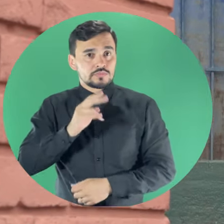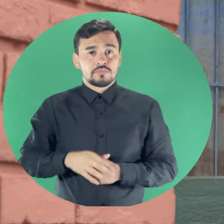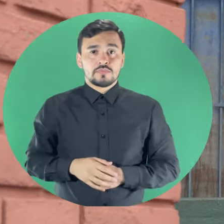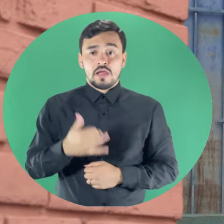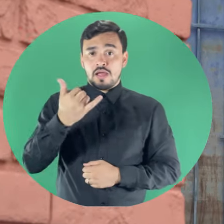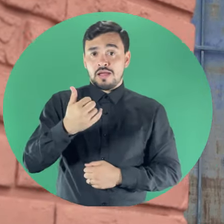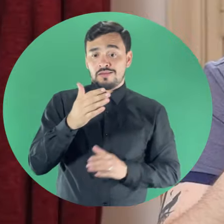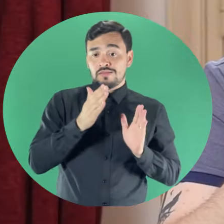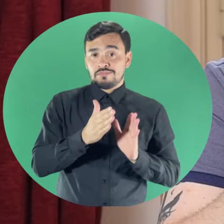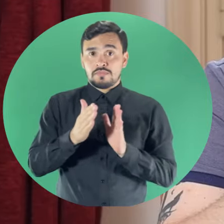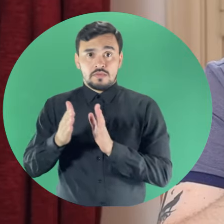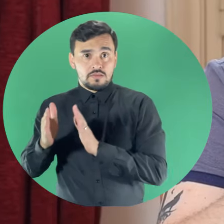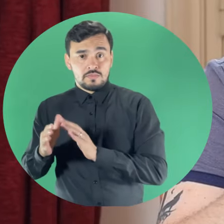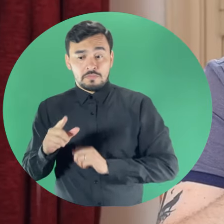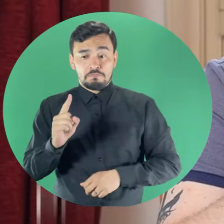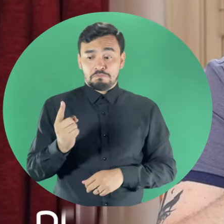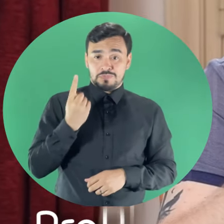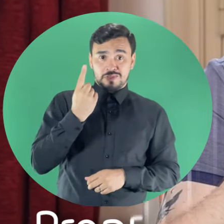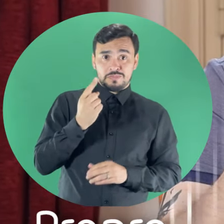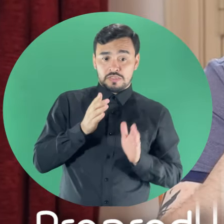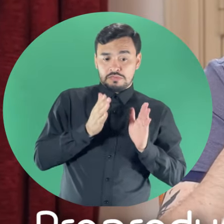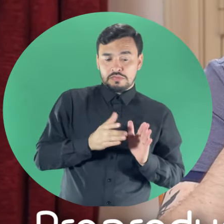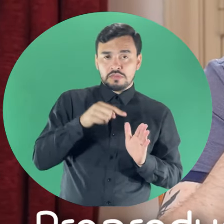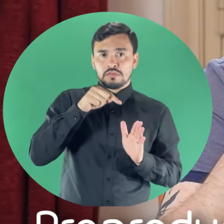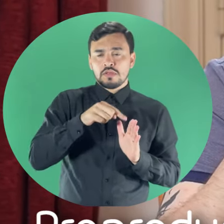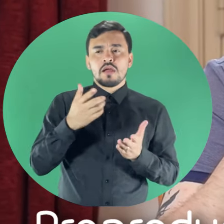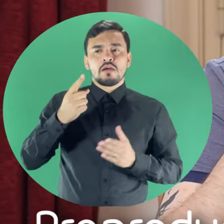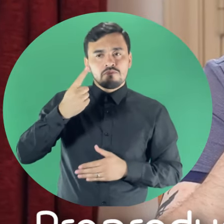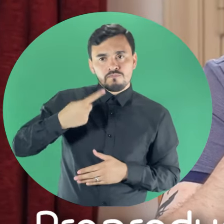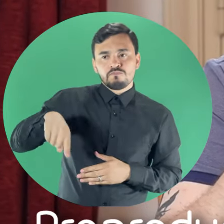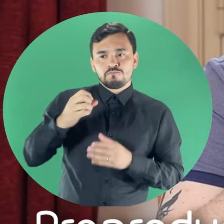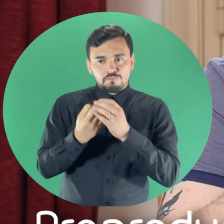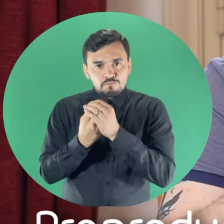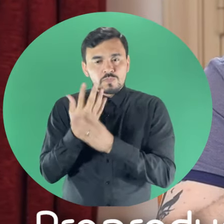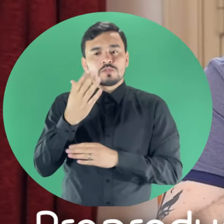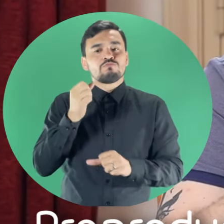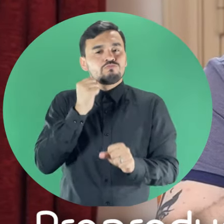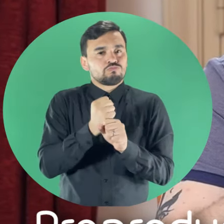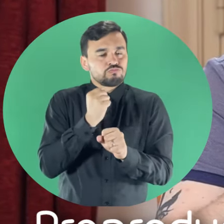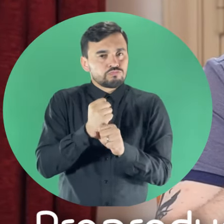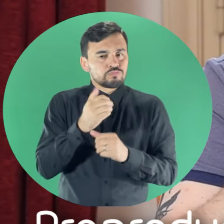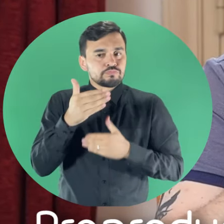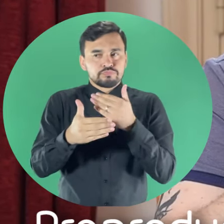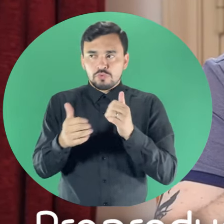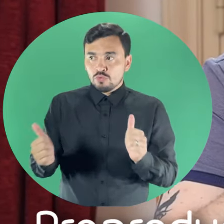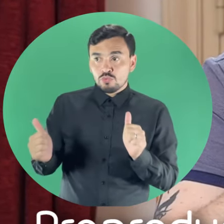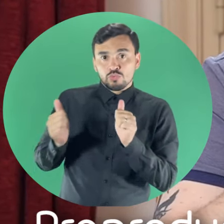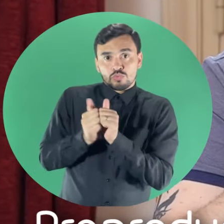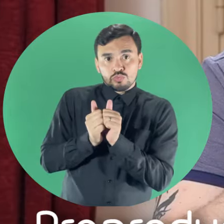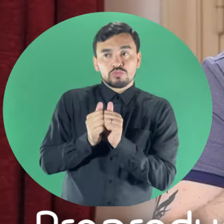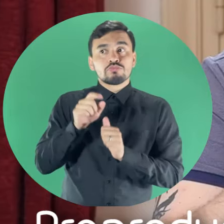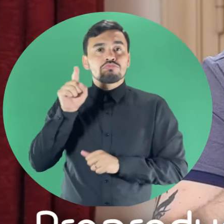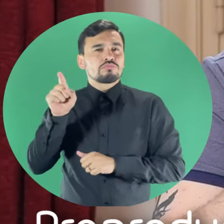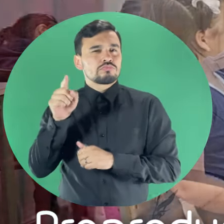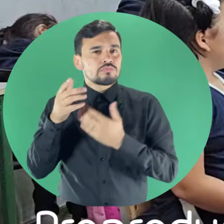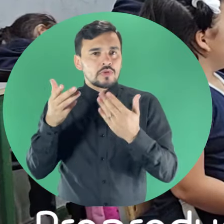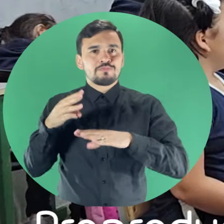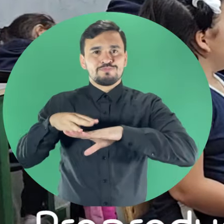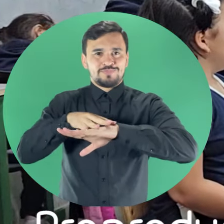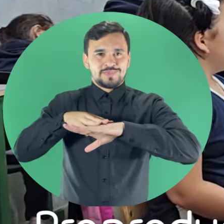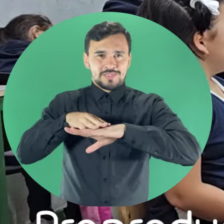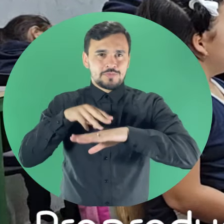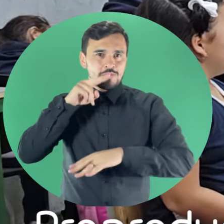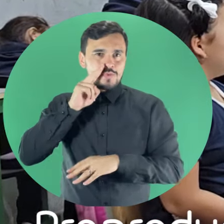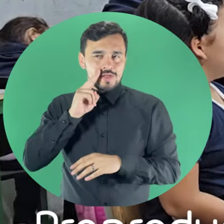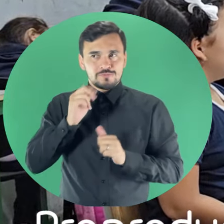Tres etapas. La primera fue cuando justamente iniciamos el trabajo en conjunto con el